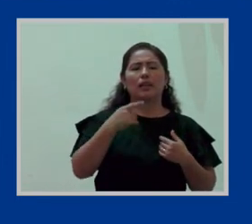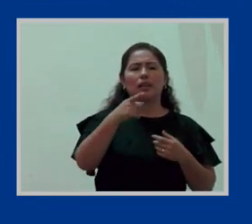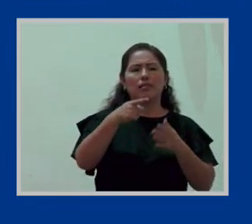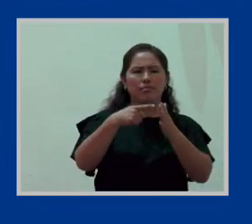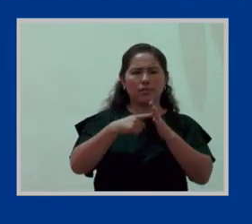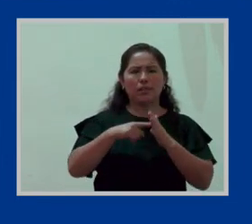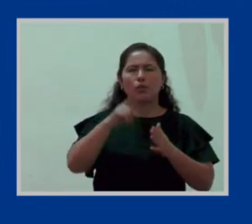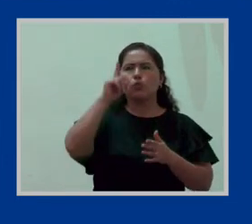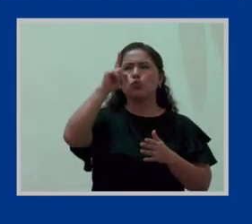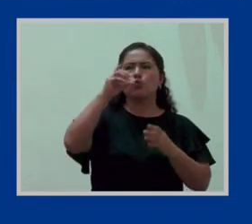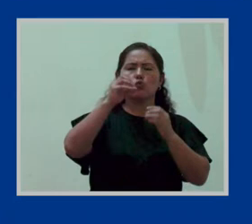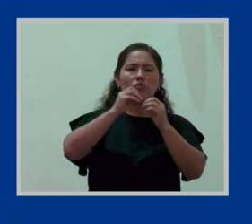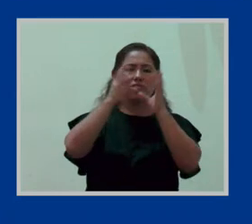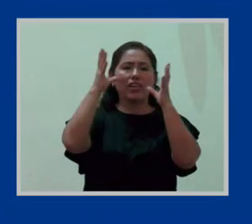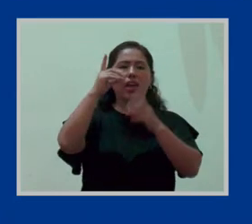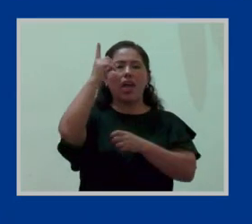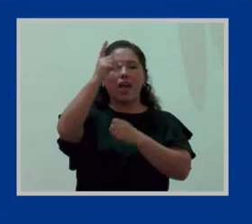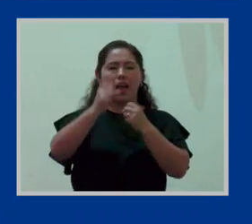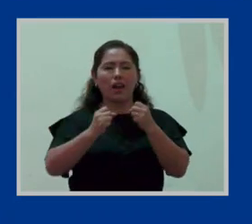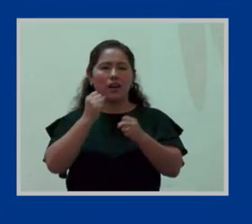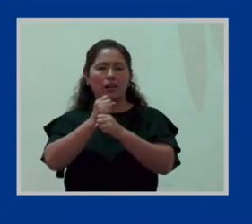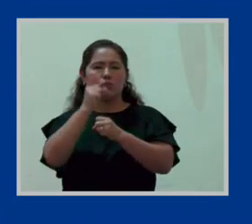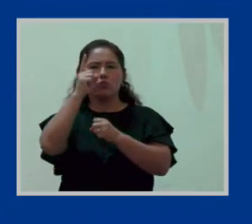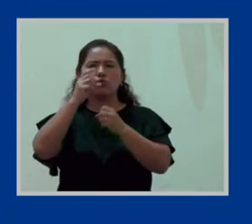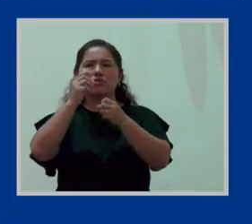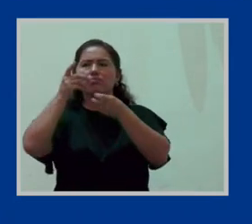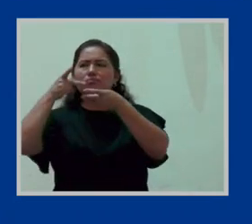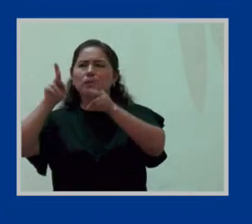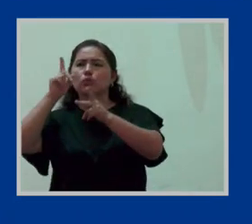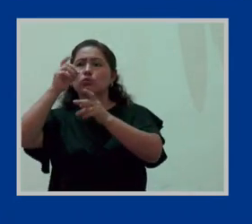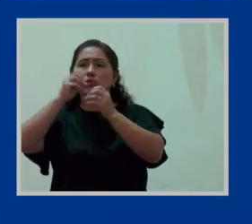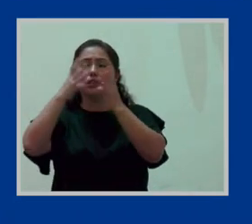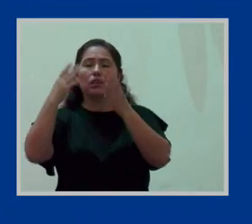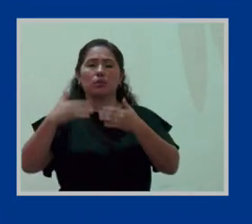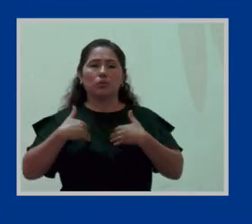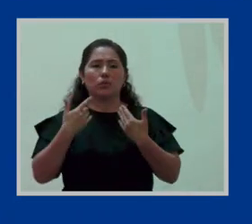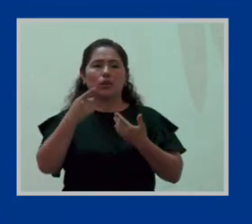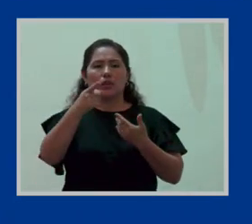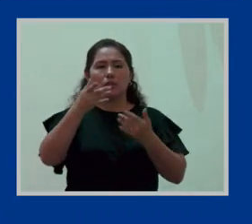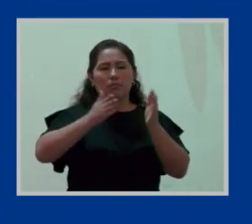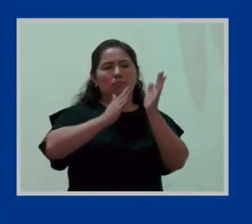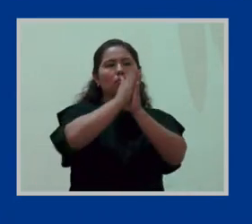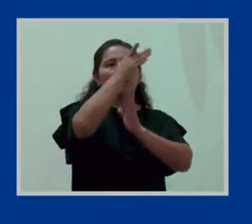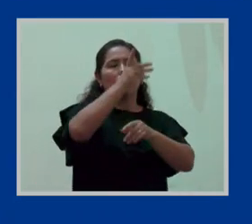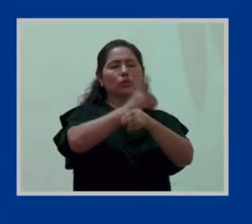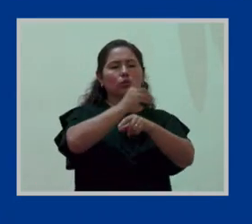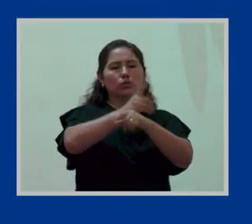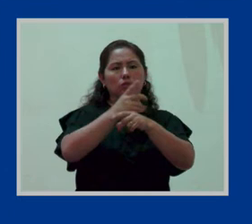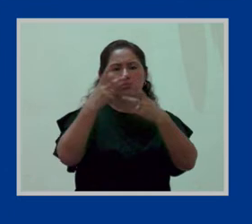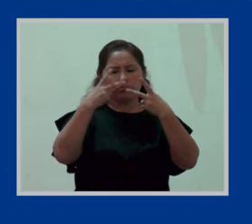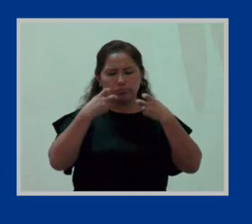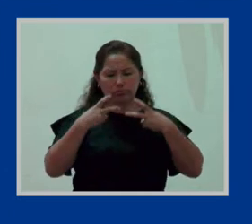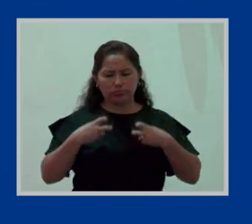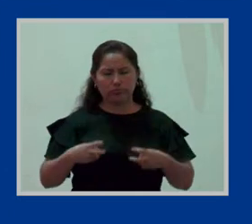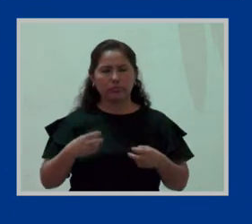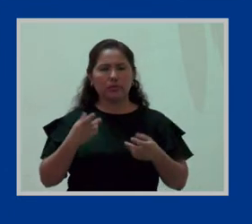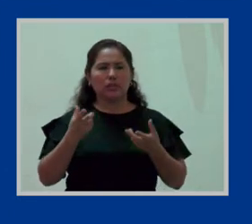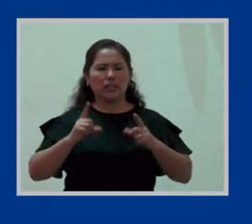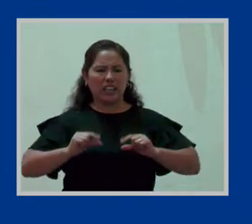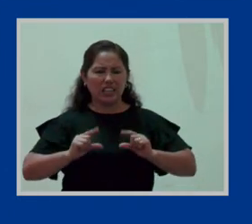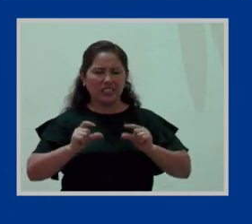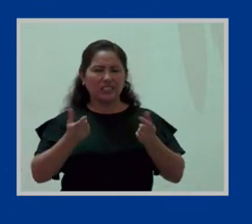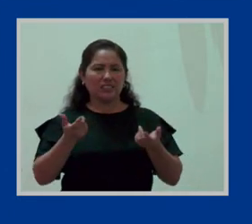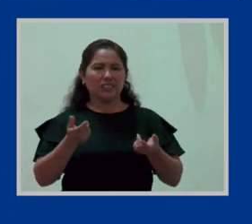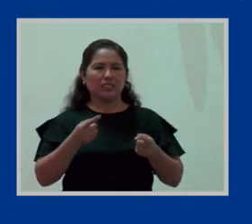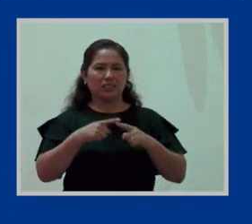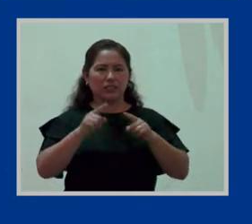con goce de haber cuando concurran a realizarse exámenes de detección temprana del cáncer de mama y de cuello uterino. Si bien es cierto,